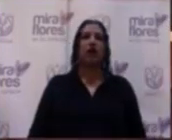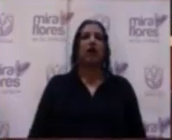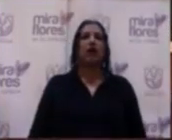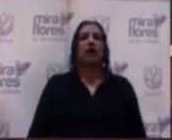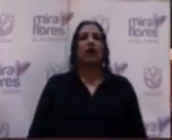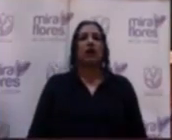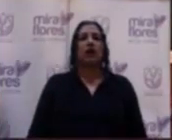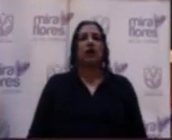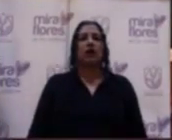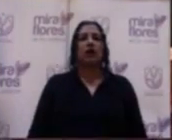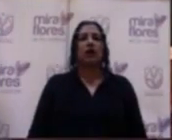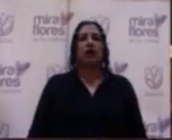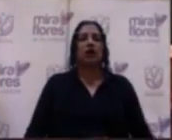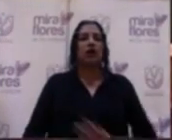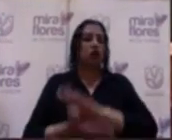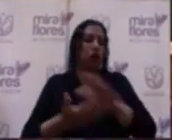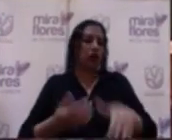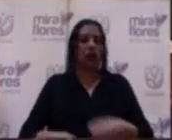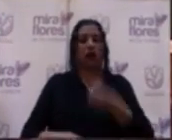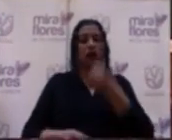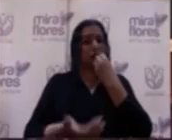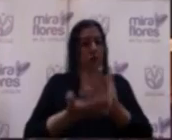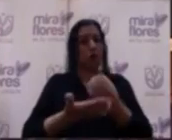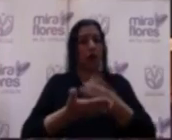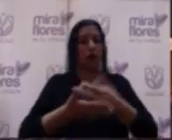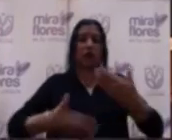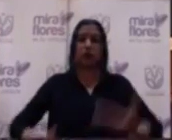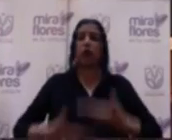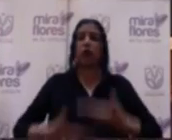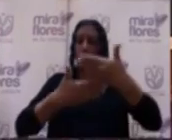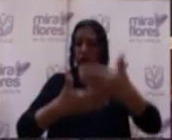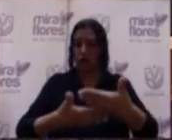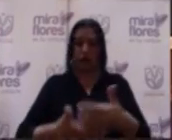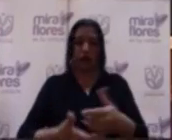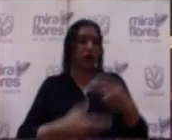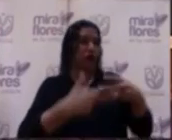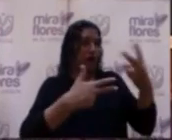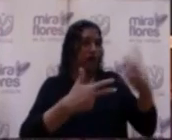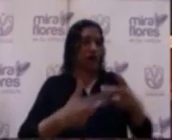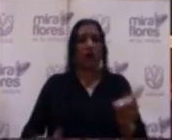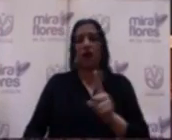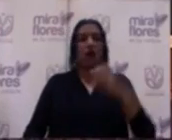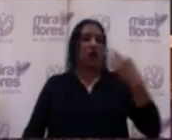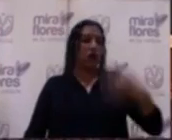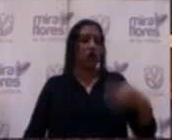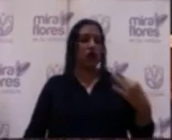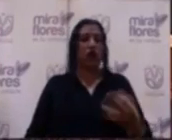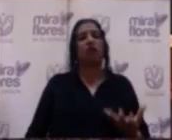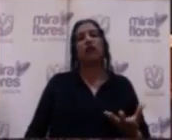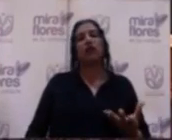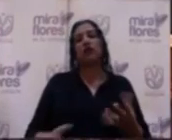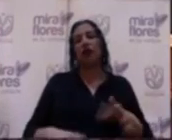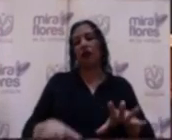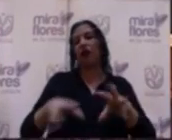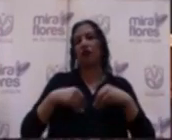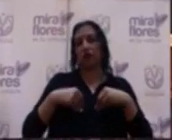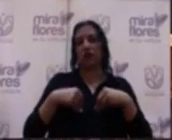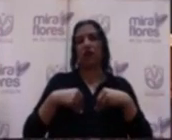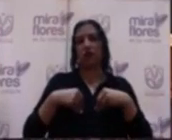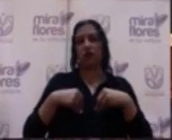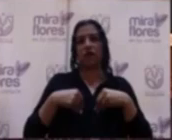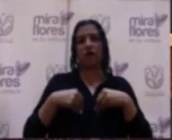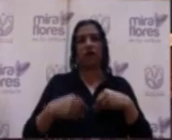buenas propuestas de las personas en particular no siempre terminan siendo votadas. Es un tema